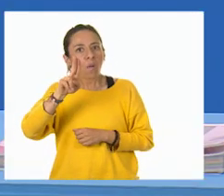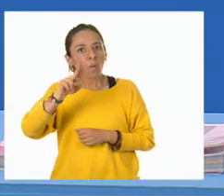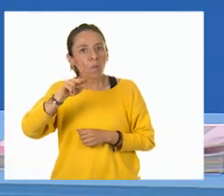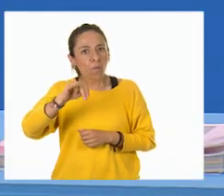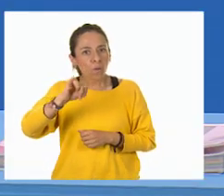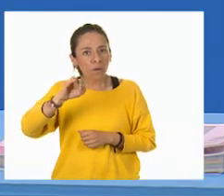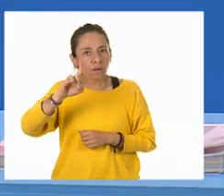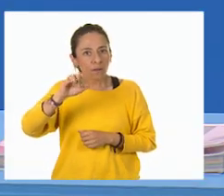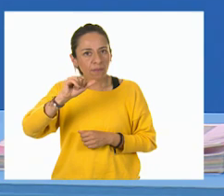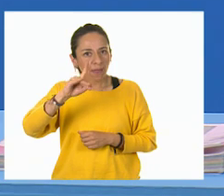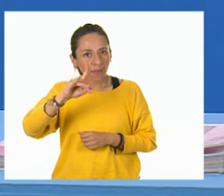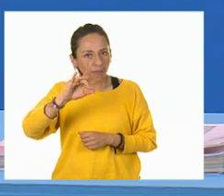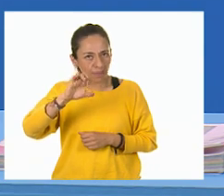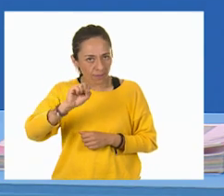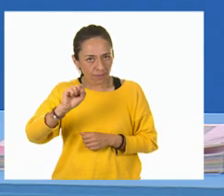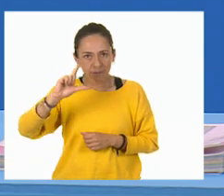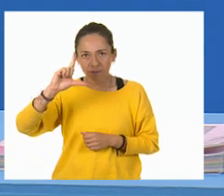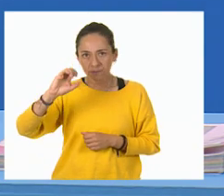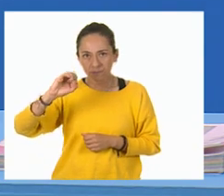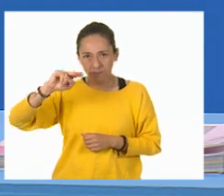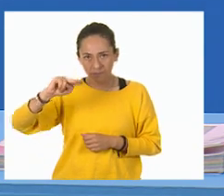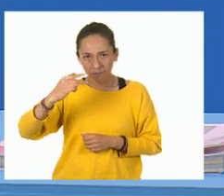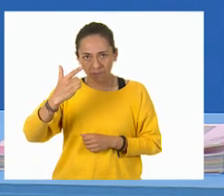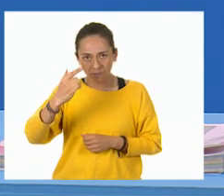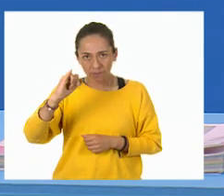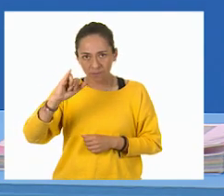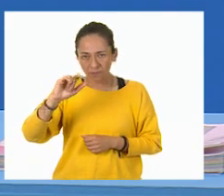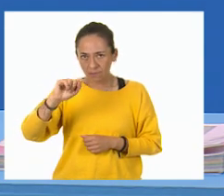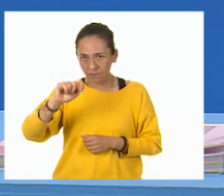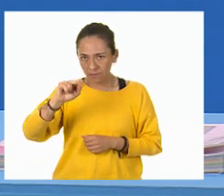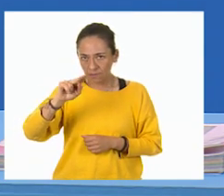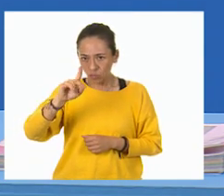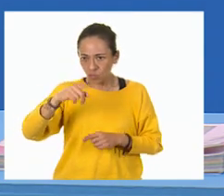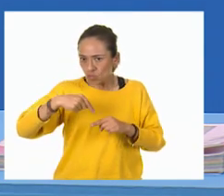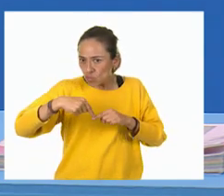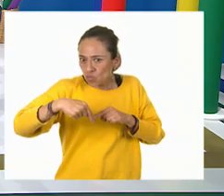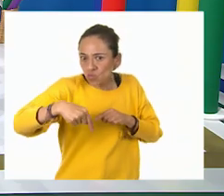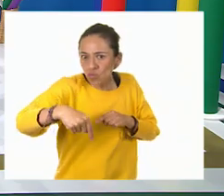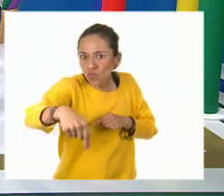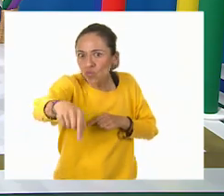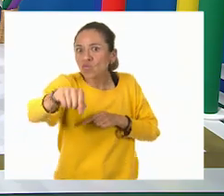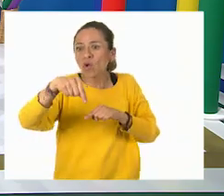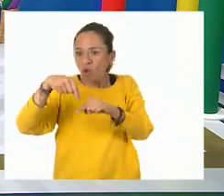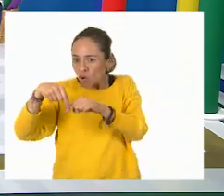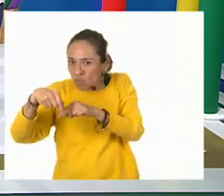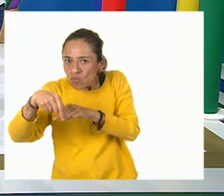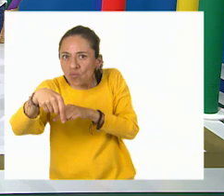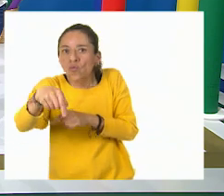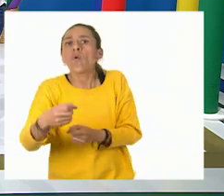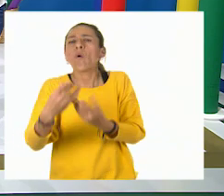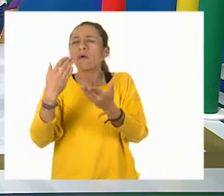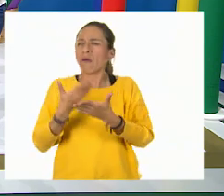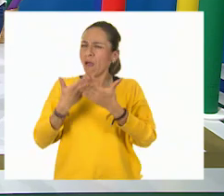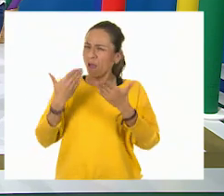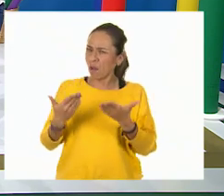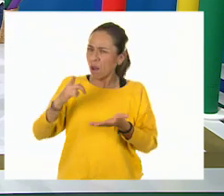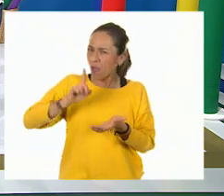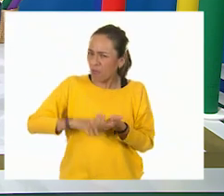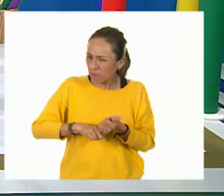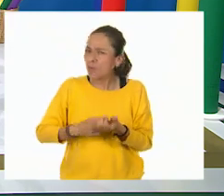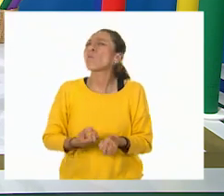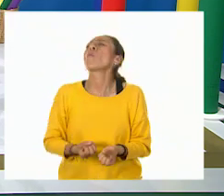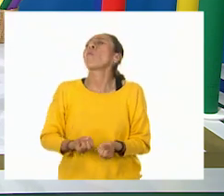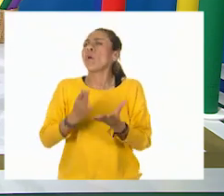Pero veo que ahora van a ser unidades de capacidad. Ay, ¿verdad, maestro? Así es. Son muy buenos